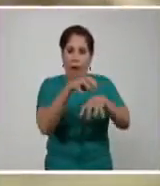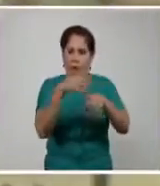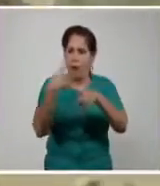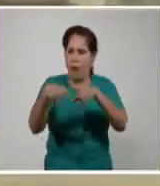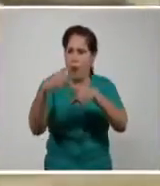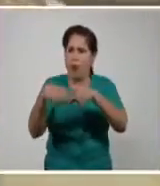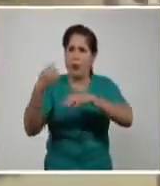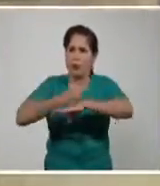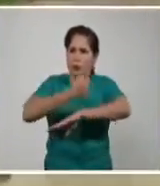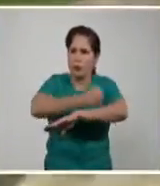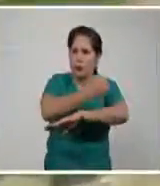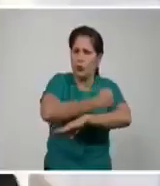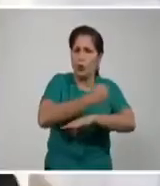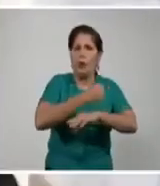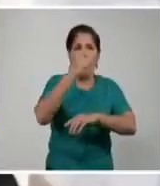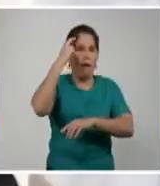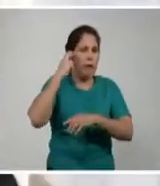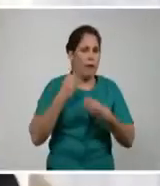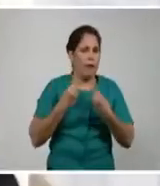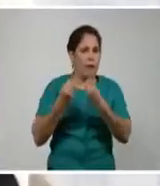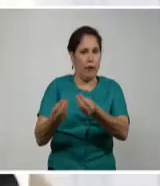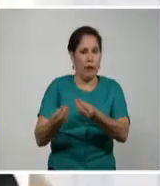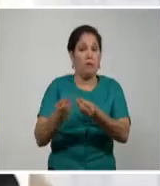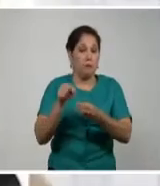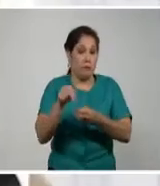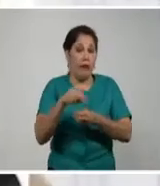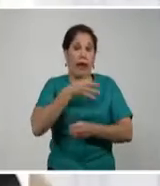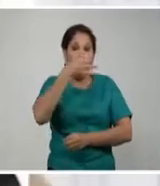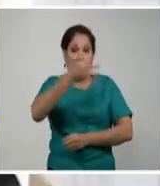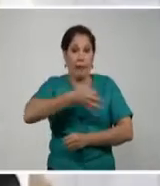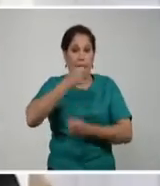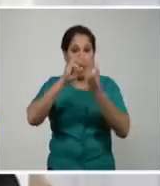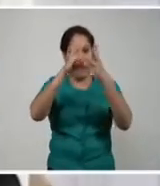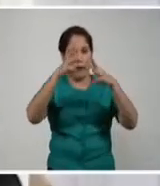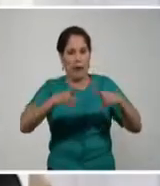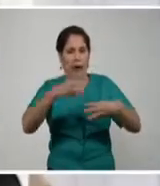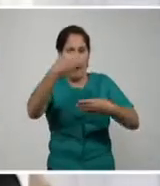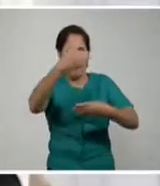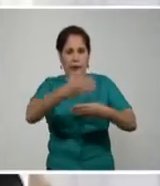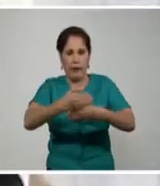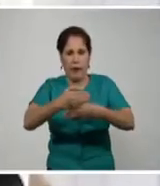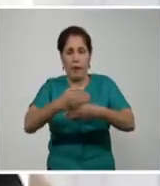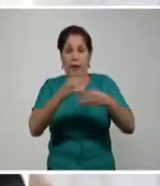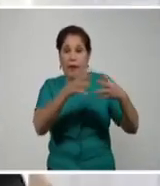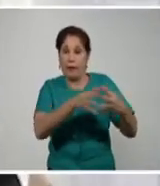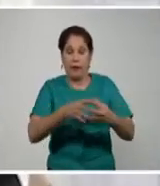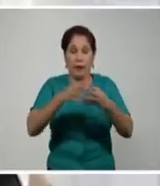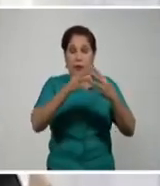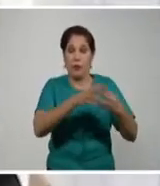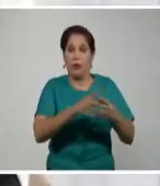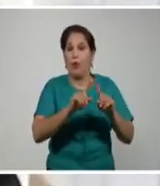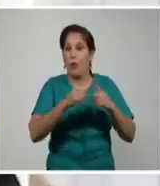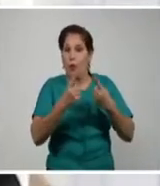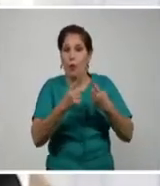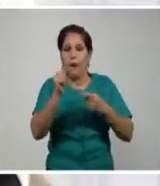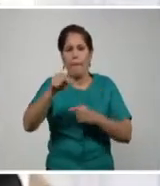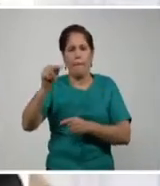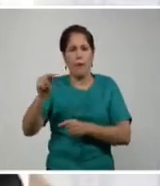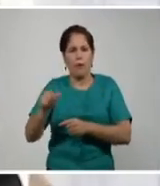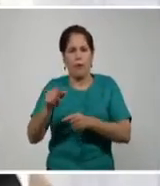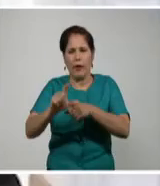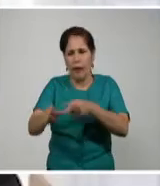de los equipos y obsoletos. También fueron expuestas las trabas impuestas desde Washington para evitar que muchos de los